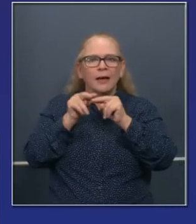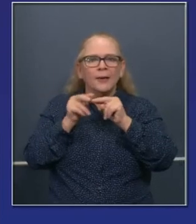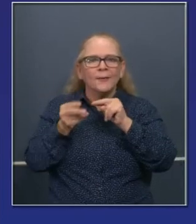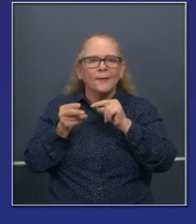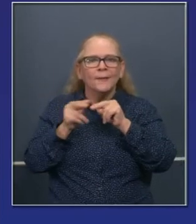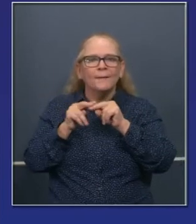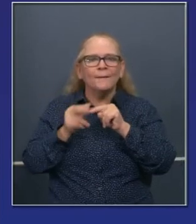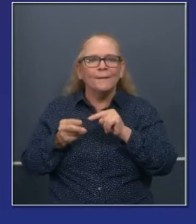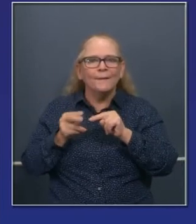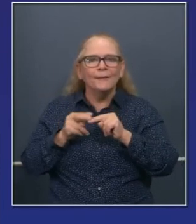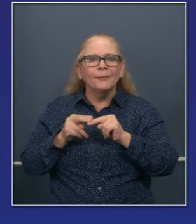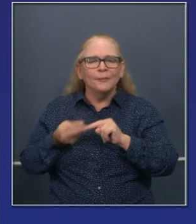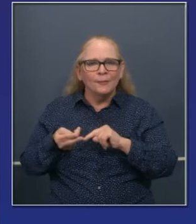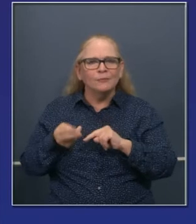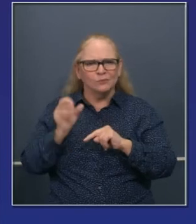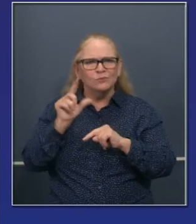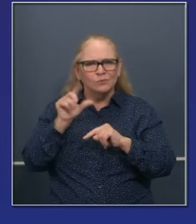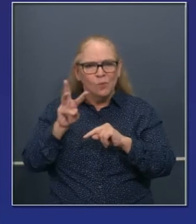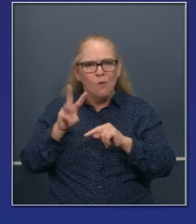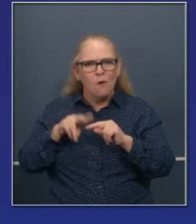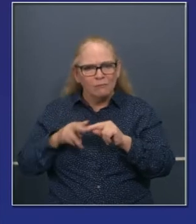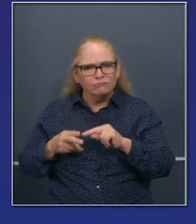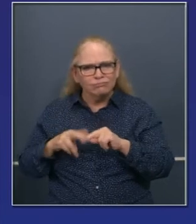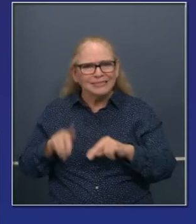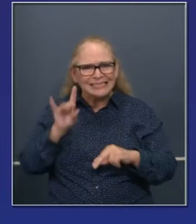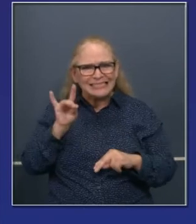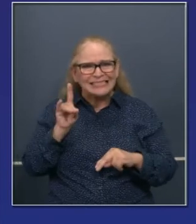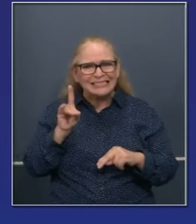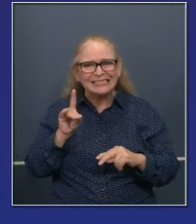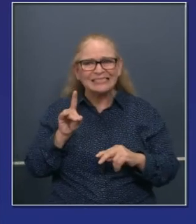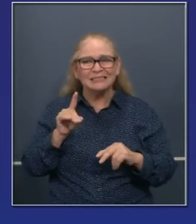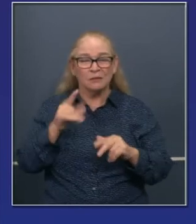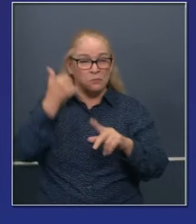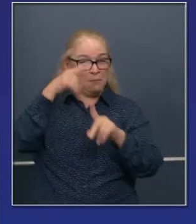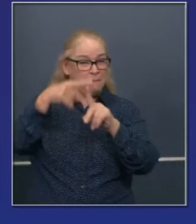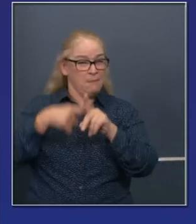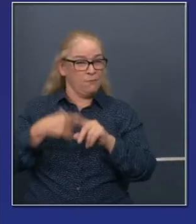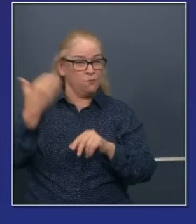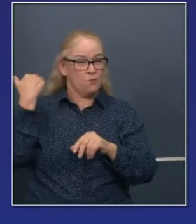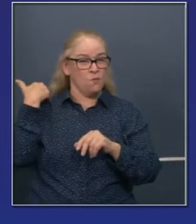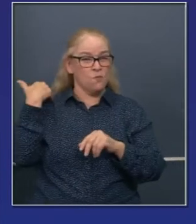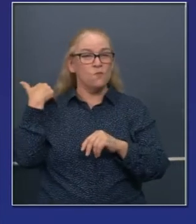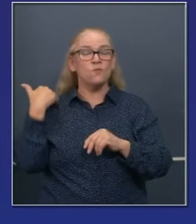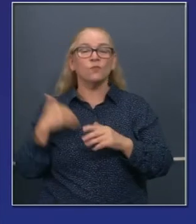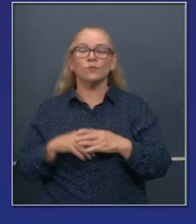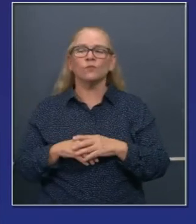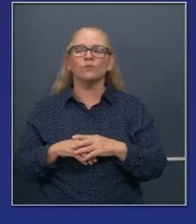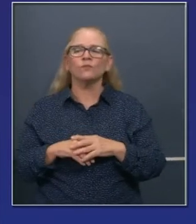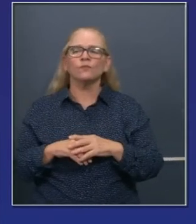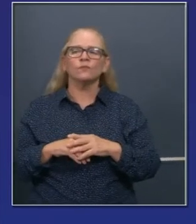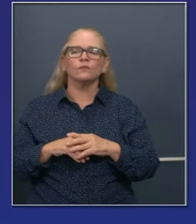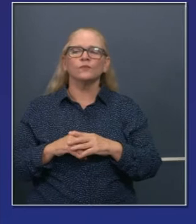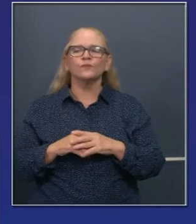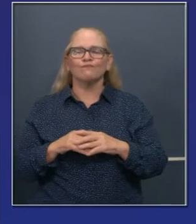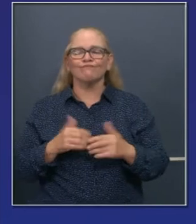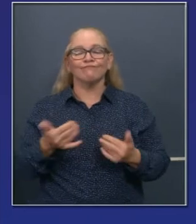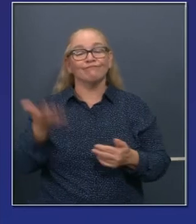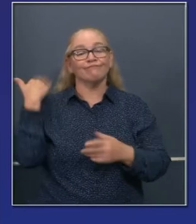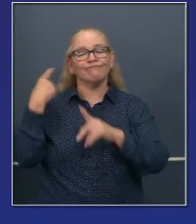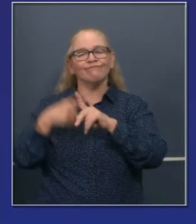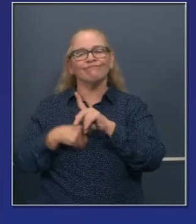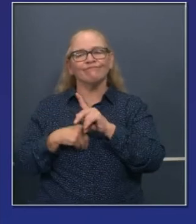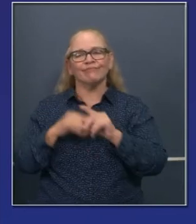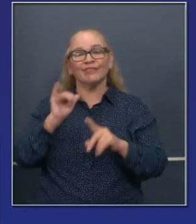hospitalizaciones y después de cierto crecimiento significativo. Recordarán que hace como un mes fue algo, un periodo muy difícil